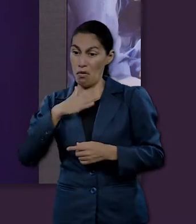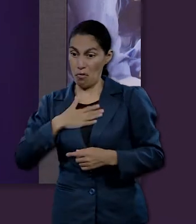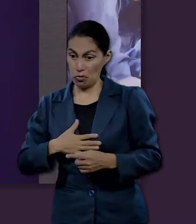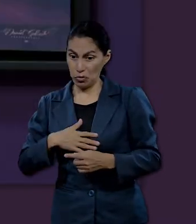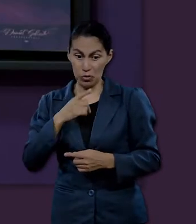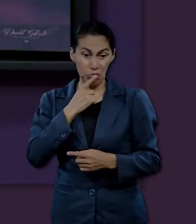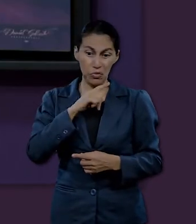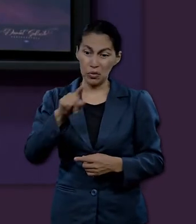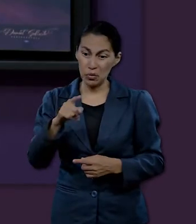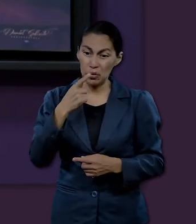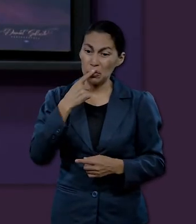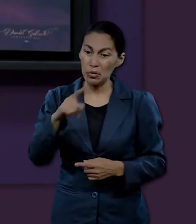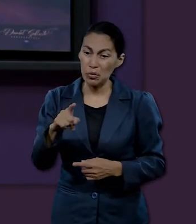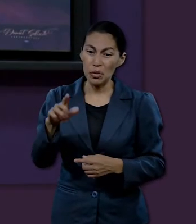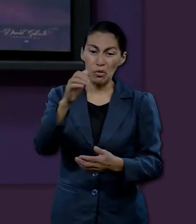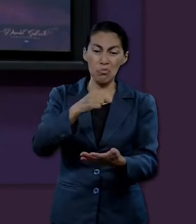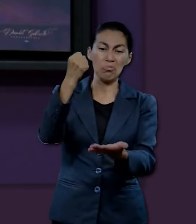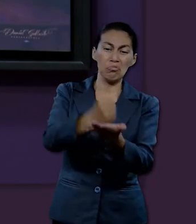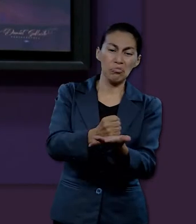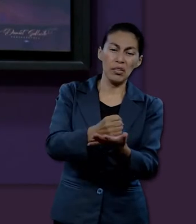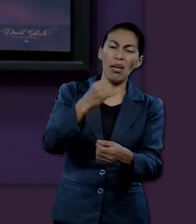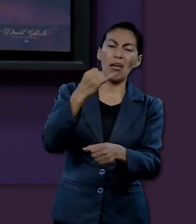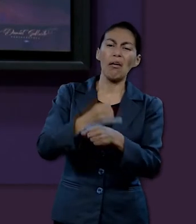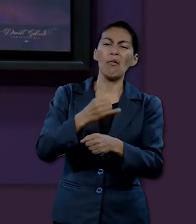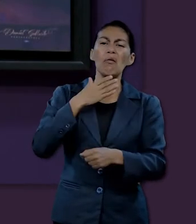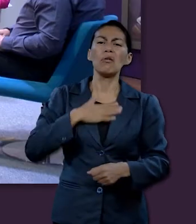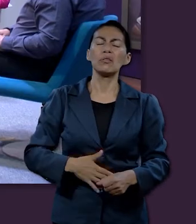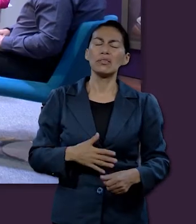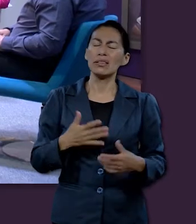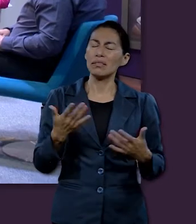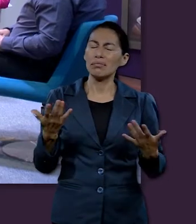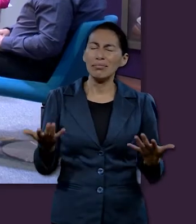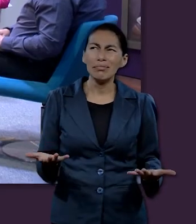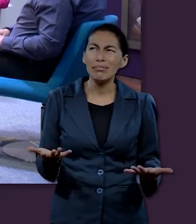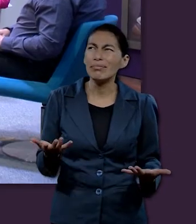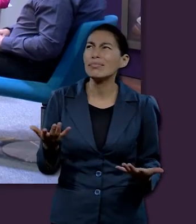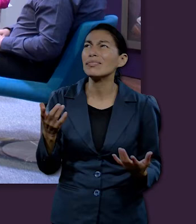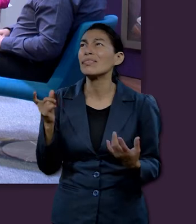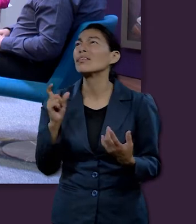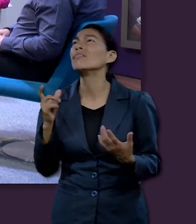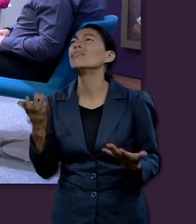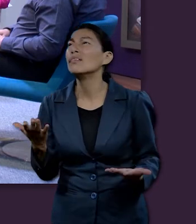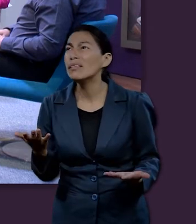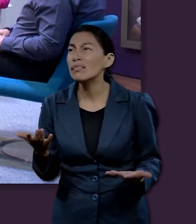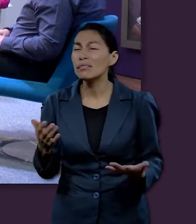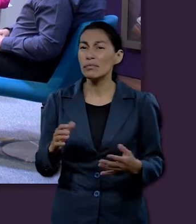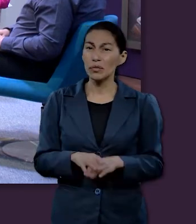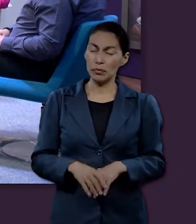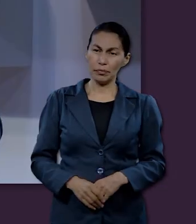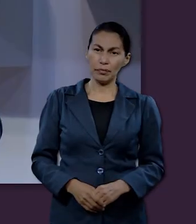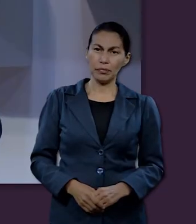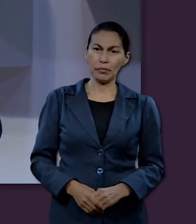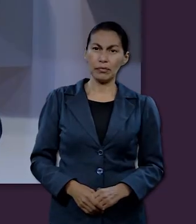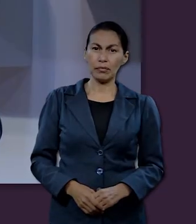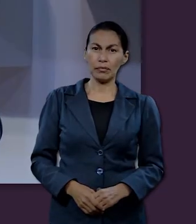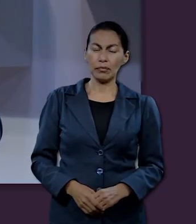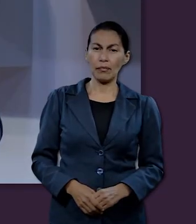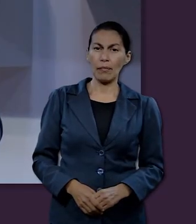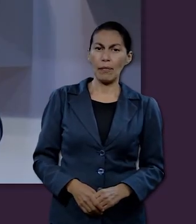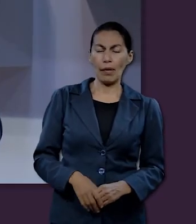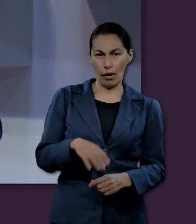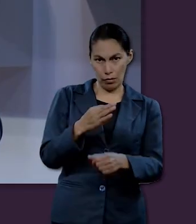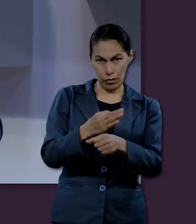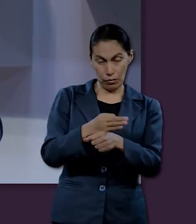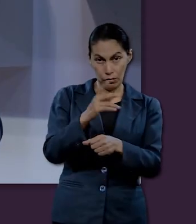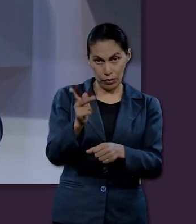que se dictan son injustas. Muy bien, aquí entonces podemos sacar una pregunta. ¿Qué les